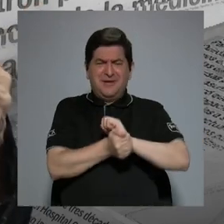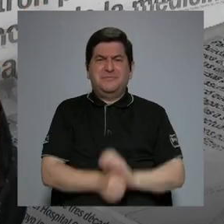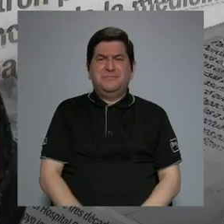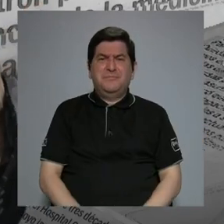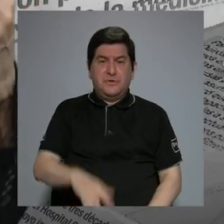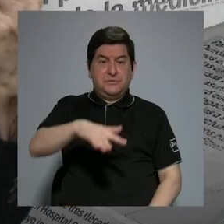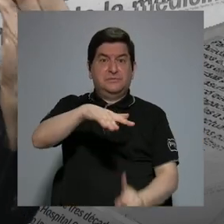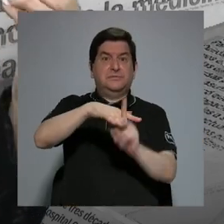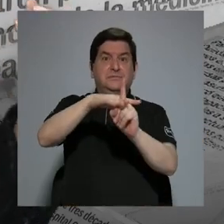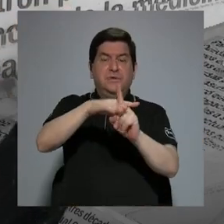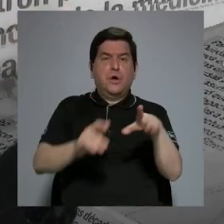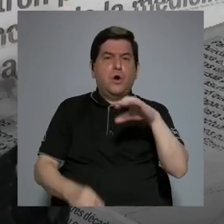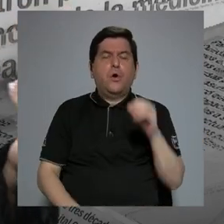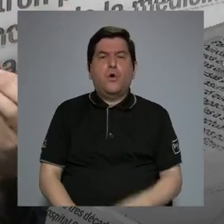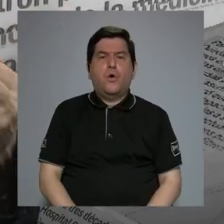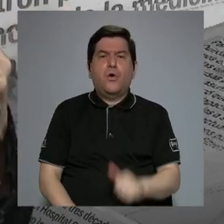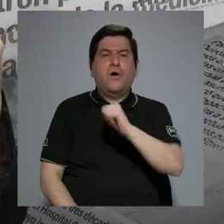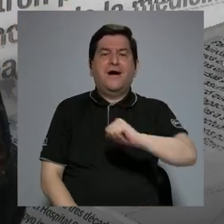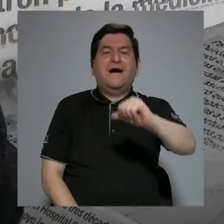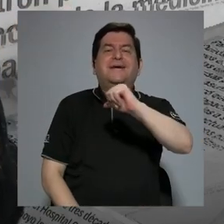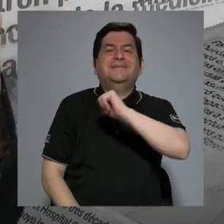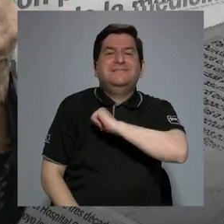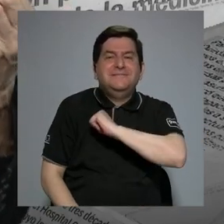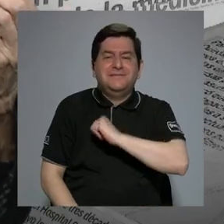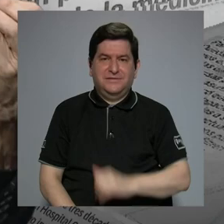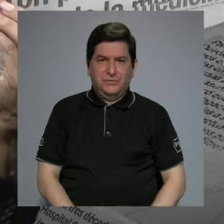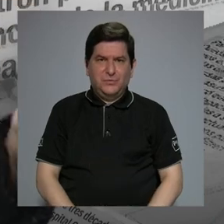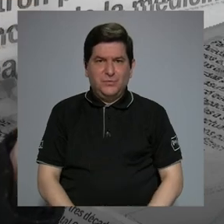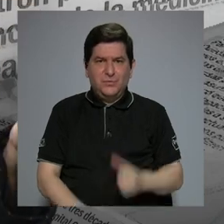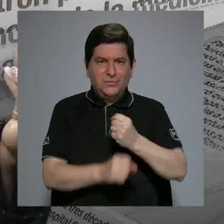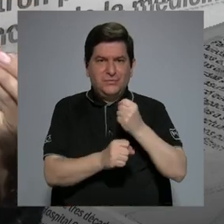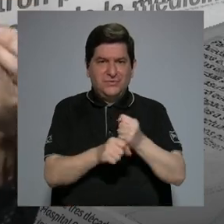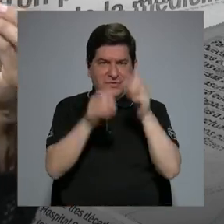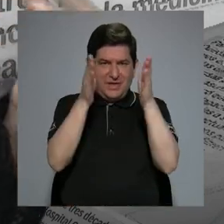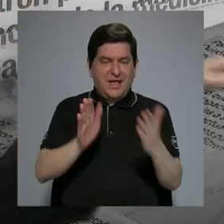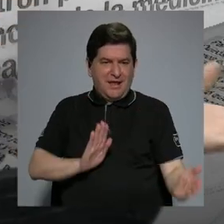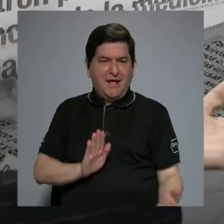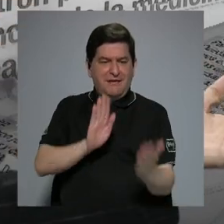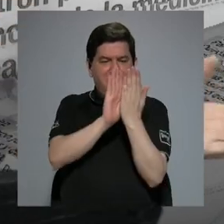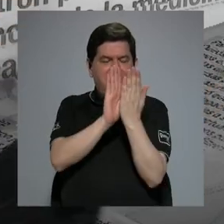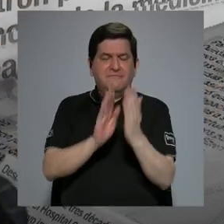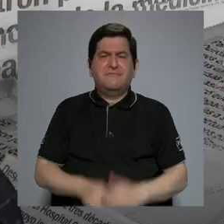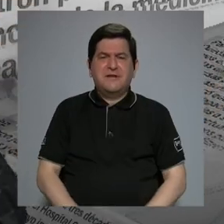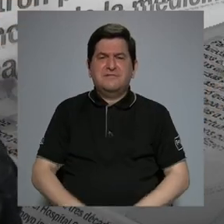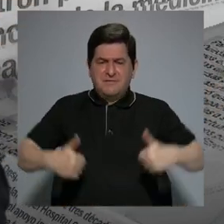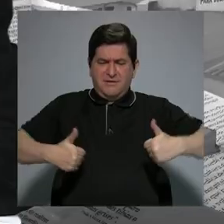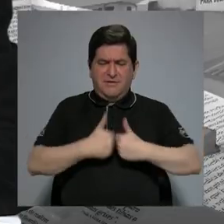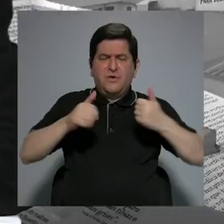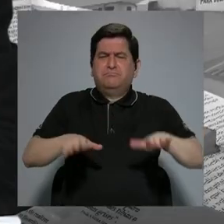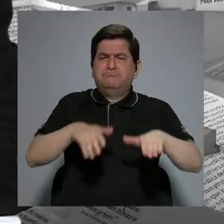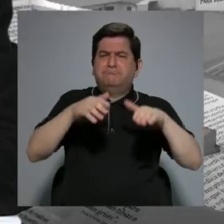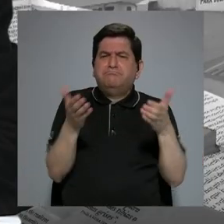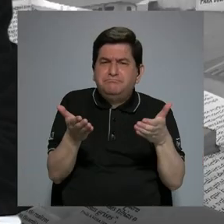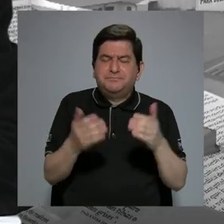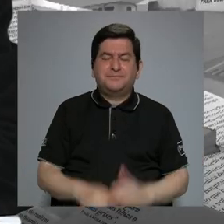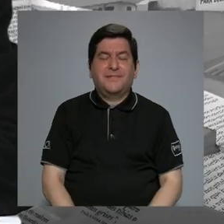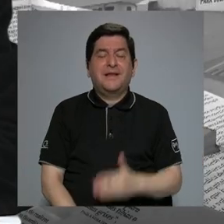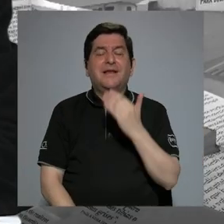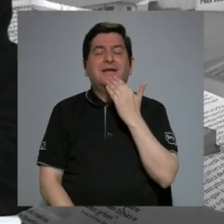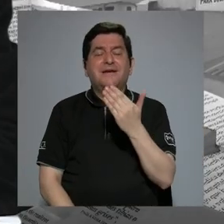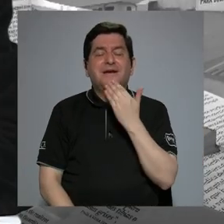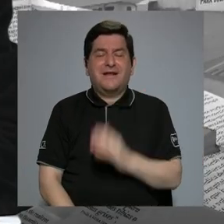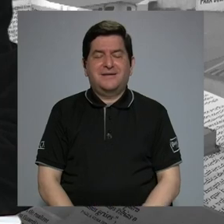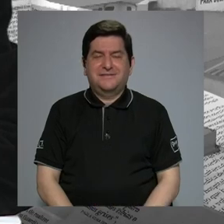vienen o cuáles deben ser las actitudes de los trabajadores frente a esos retos? Bien, gracias